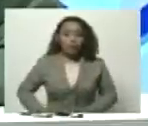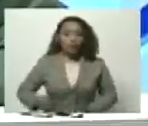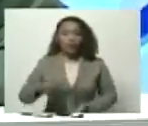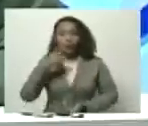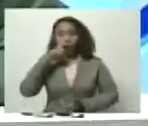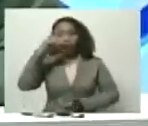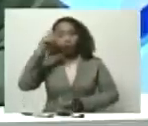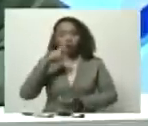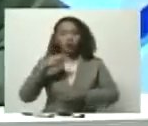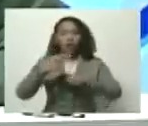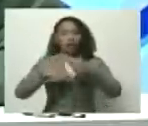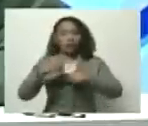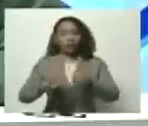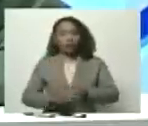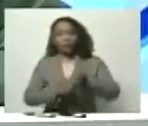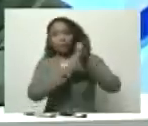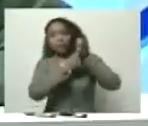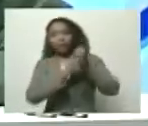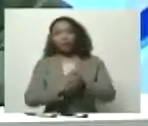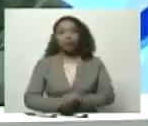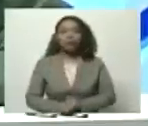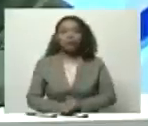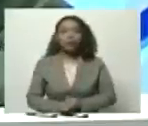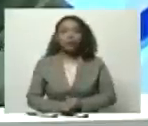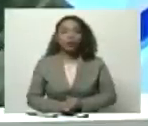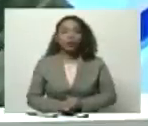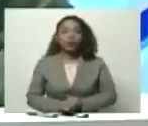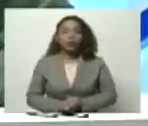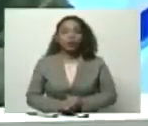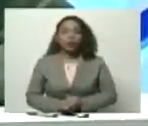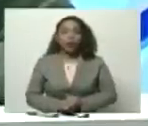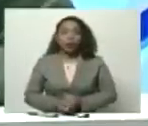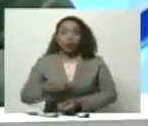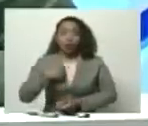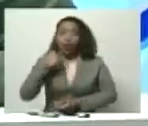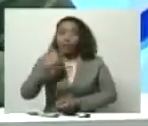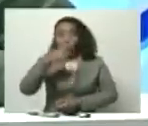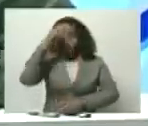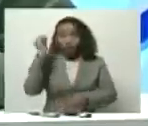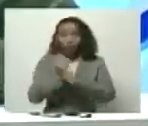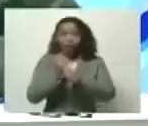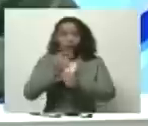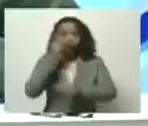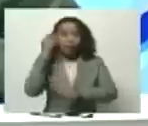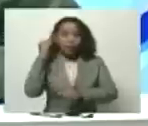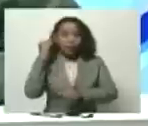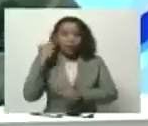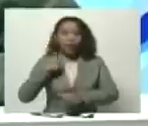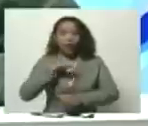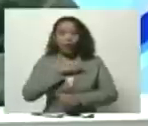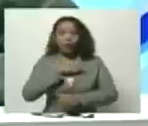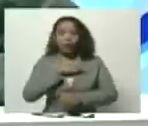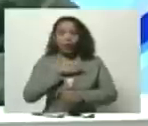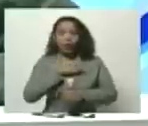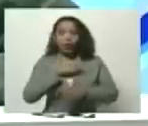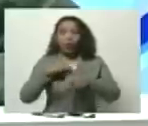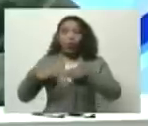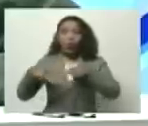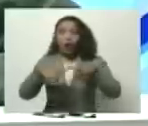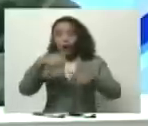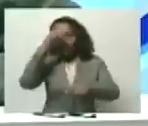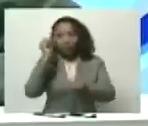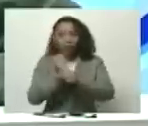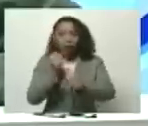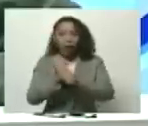de la revolución bolivariana y le digo a los trabajadores desde nuestra desde nuestra trinchera que tenemos la